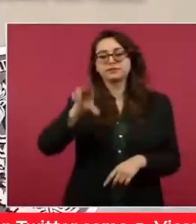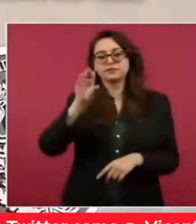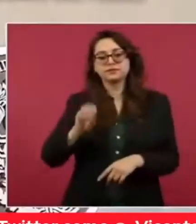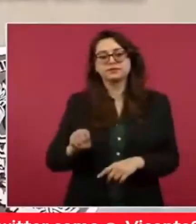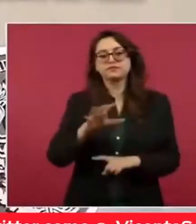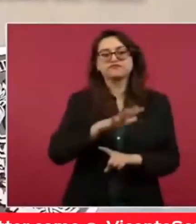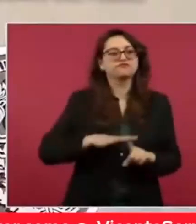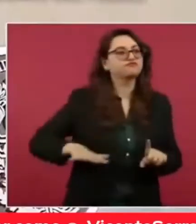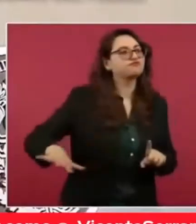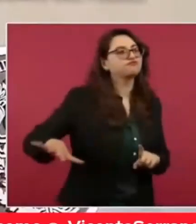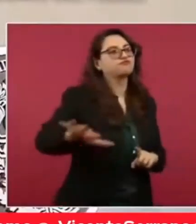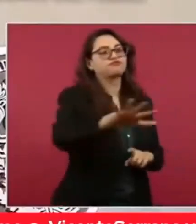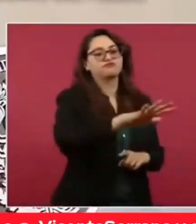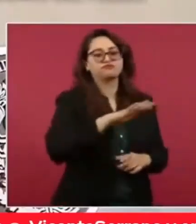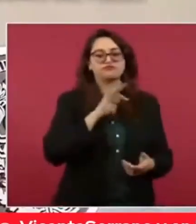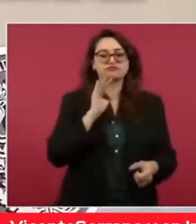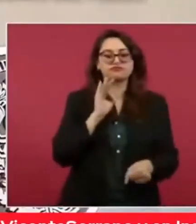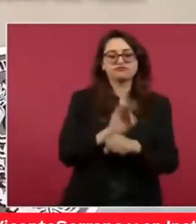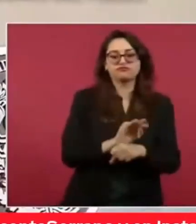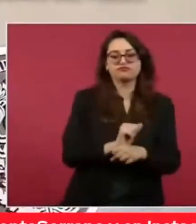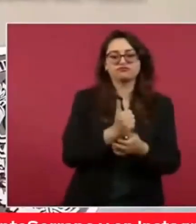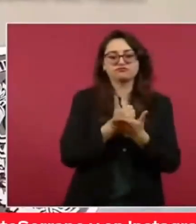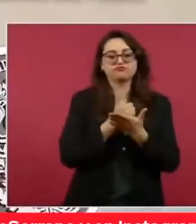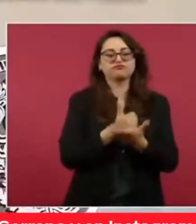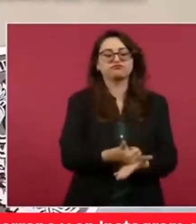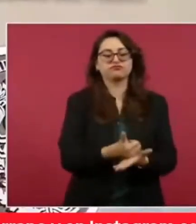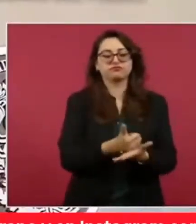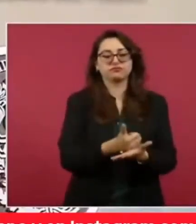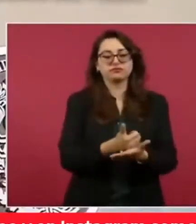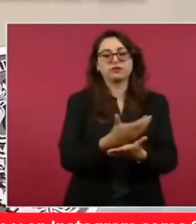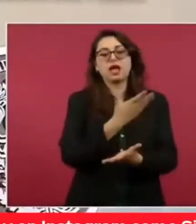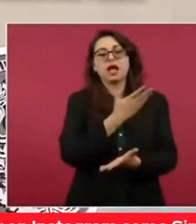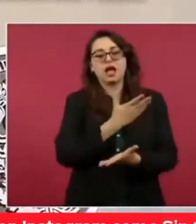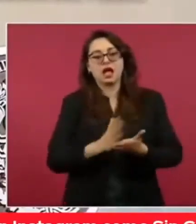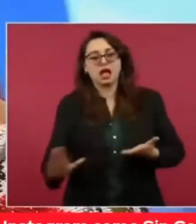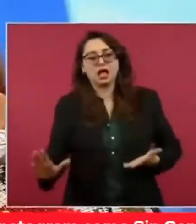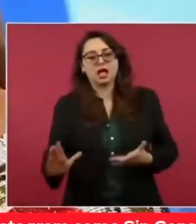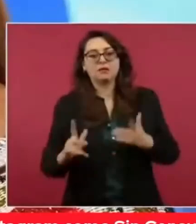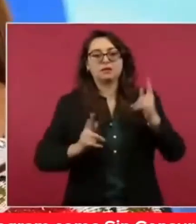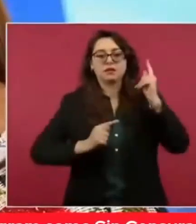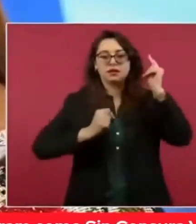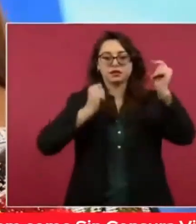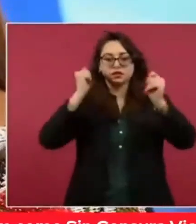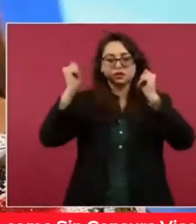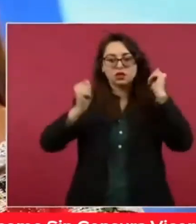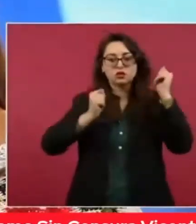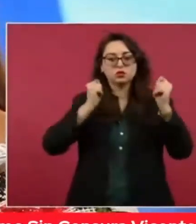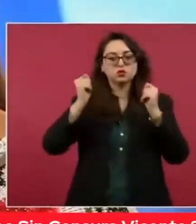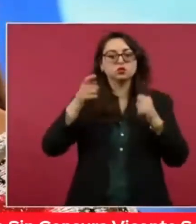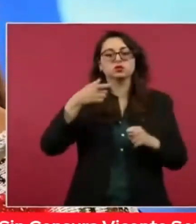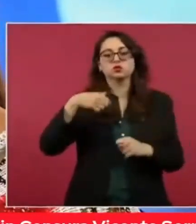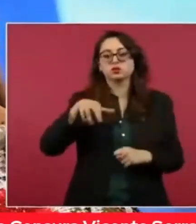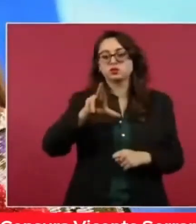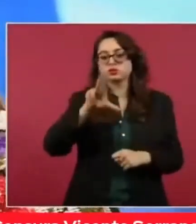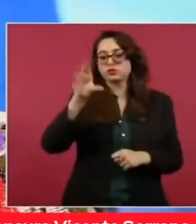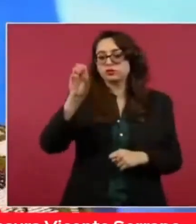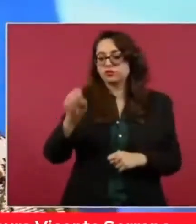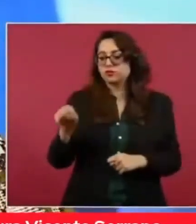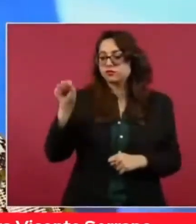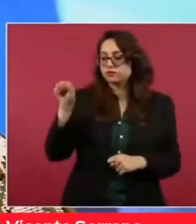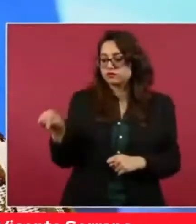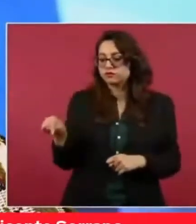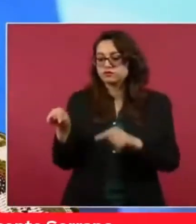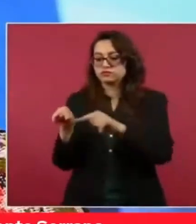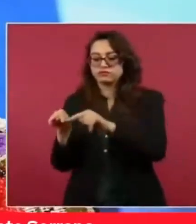por donde pasará el tren. Adicionalmente, las y los trabajadores de los destinos turísticos de Quintana Roo podrán trasladarse a